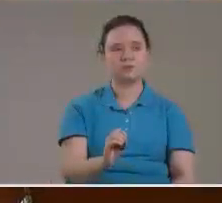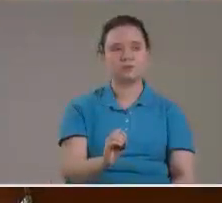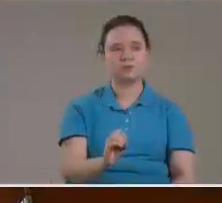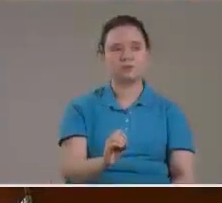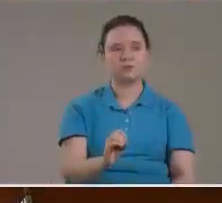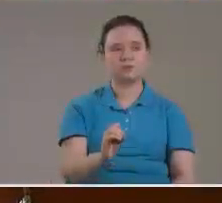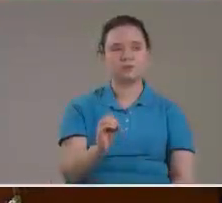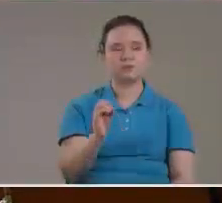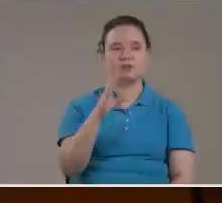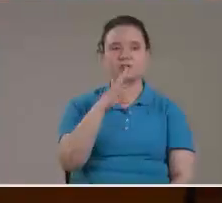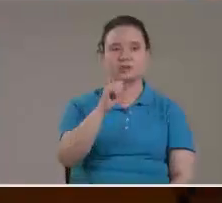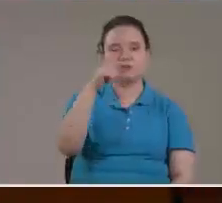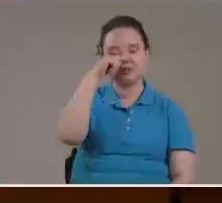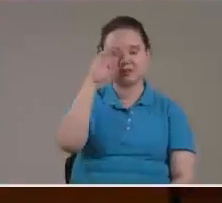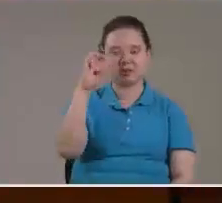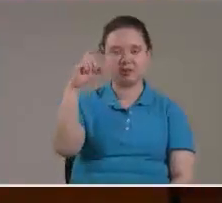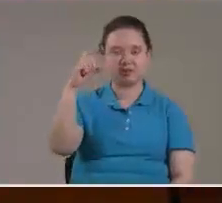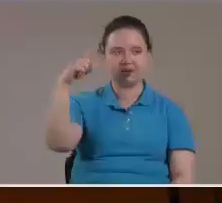Es el tecnón que nace